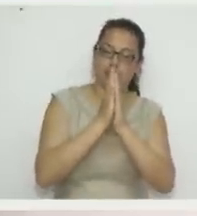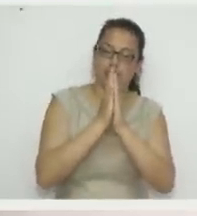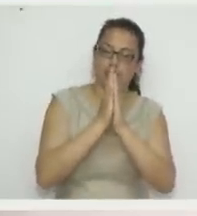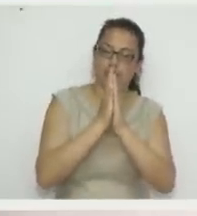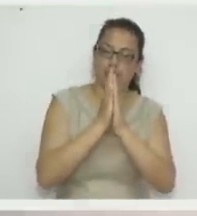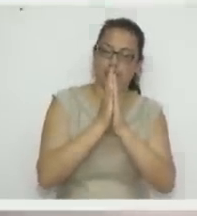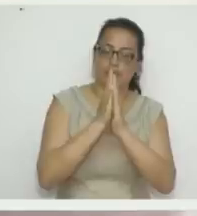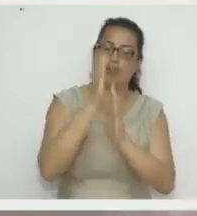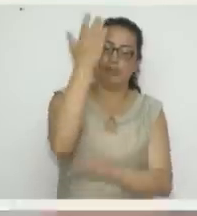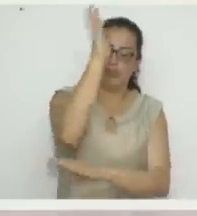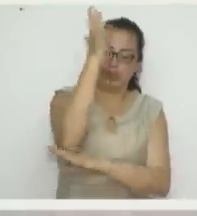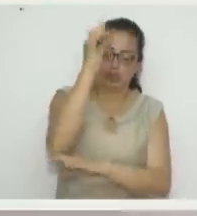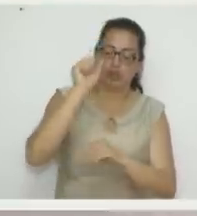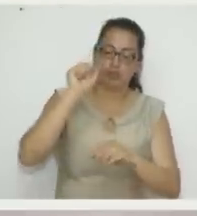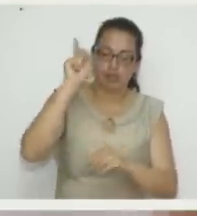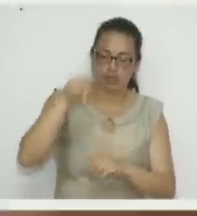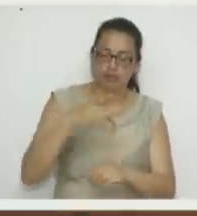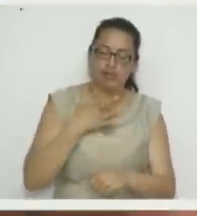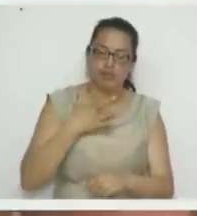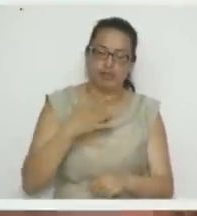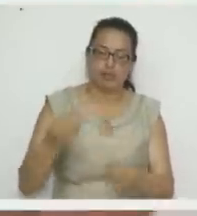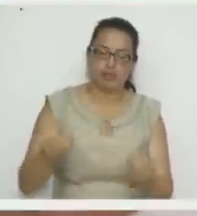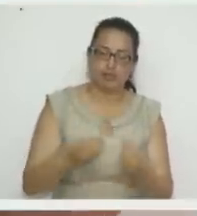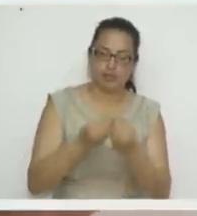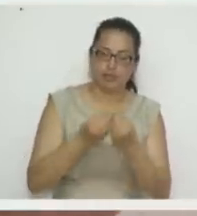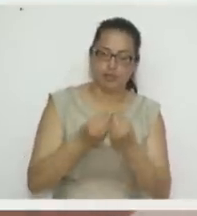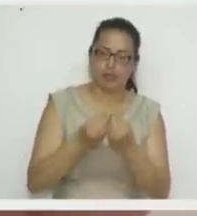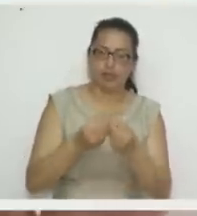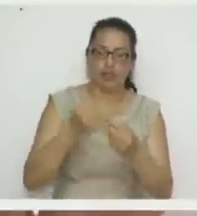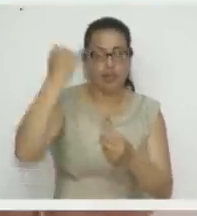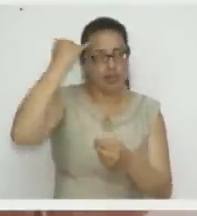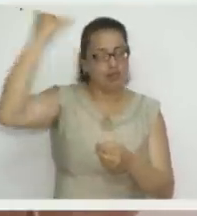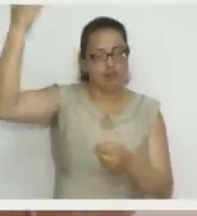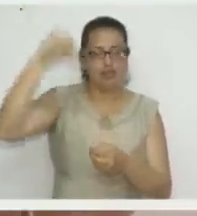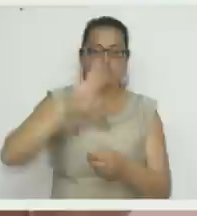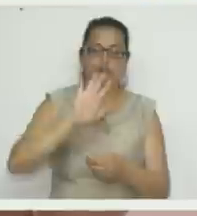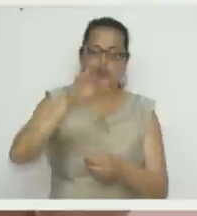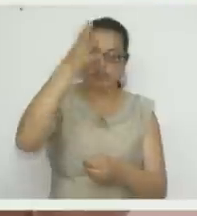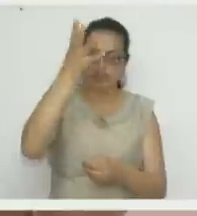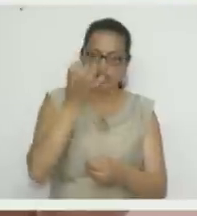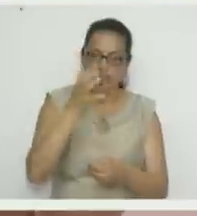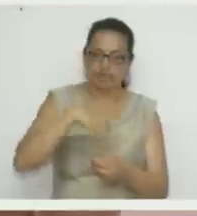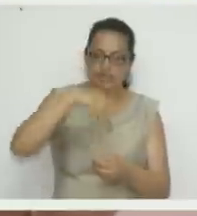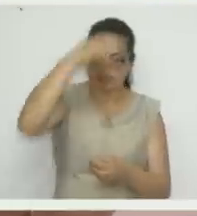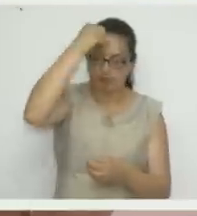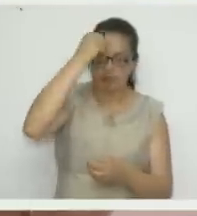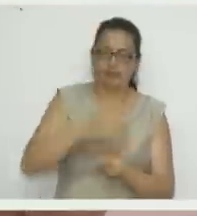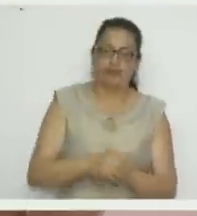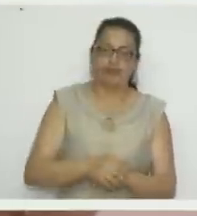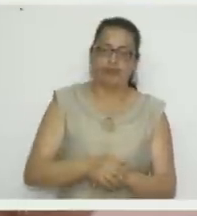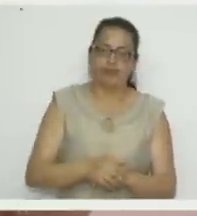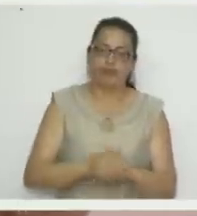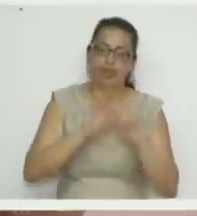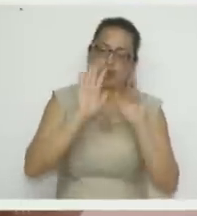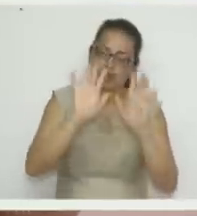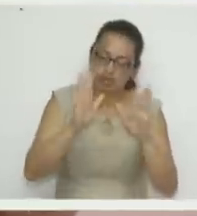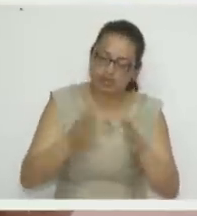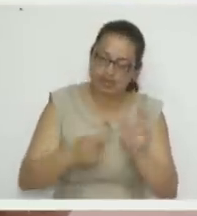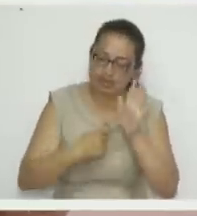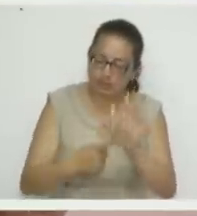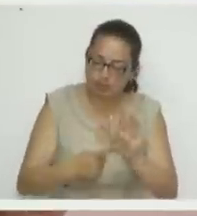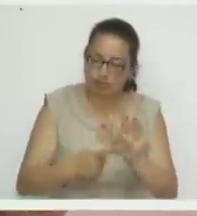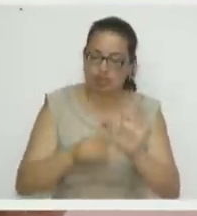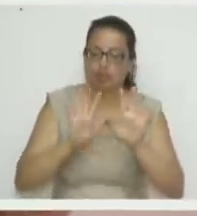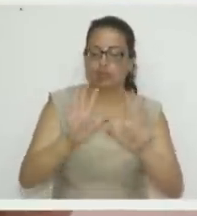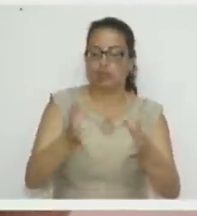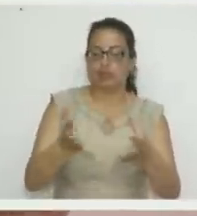negocio para ustedes. Entonces, la idea siempre se les da, de ustedes depende, la semilla se les da, de ustedes depende qué tanto quieren